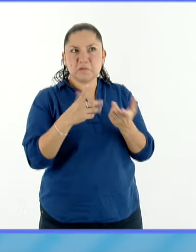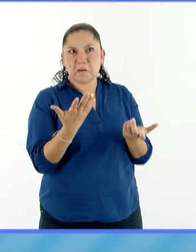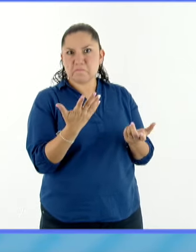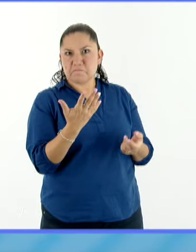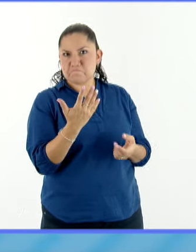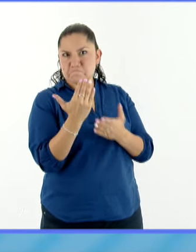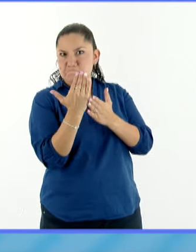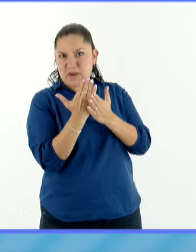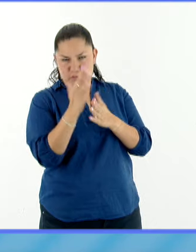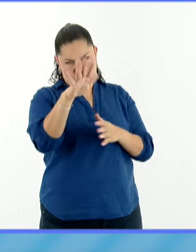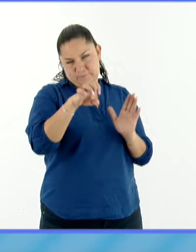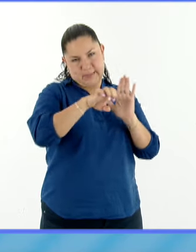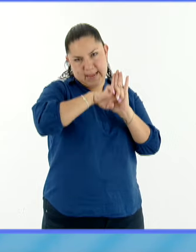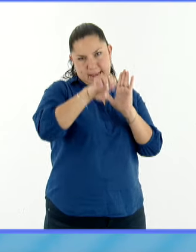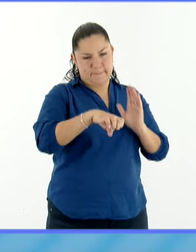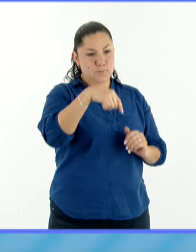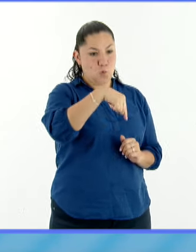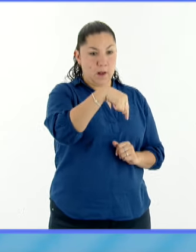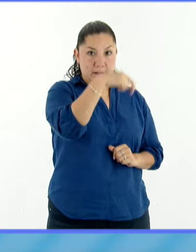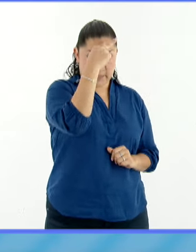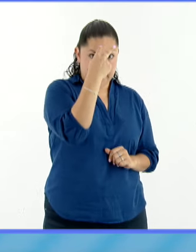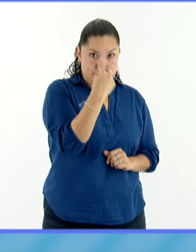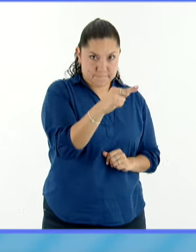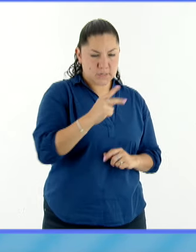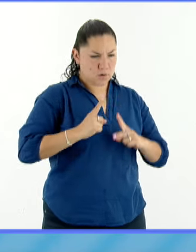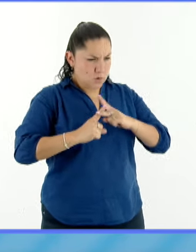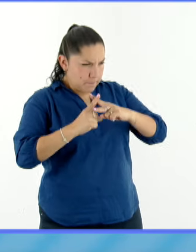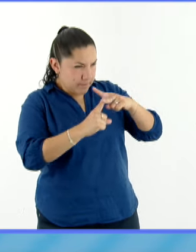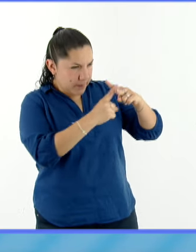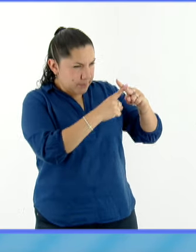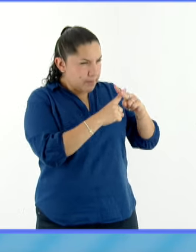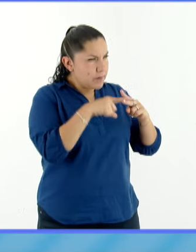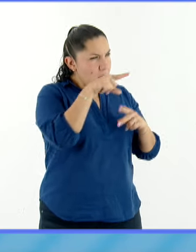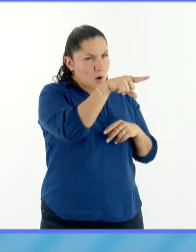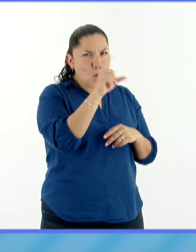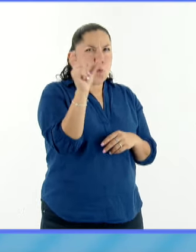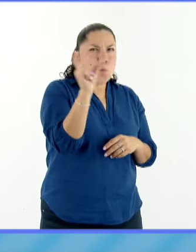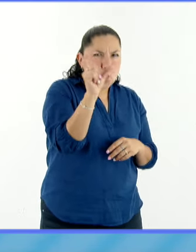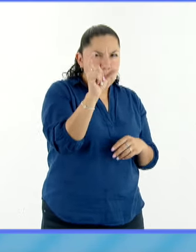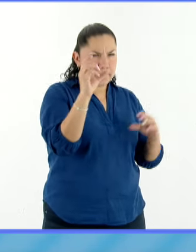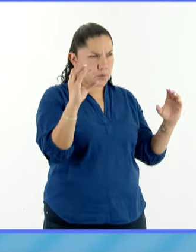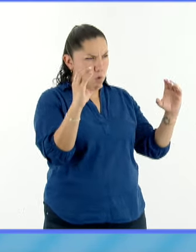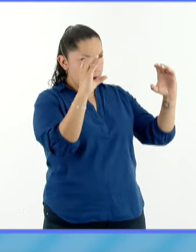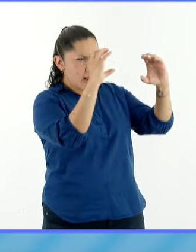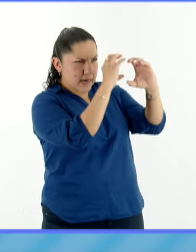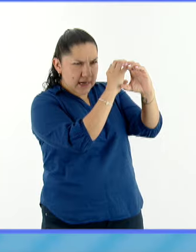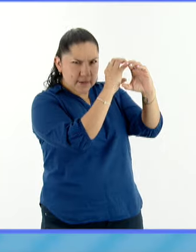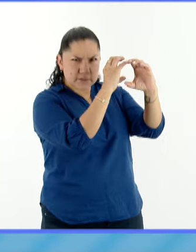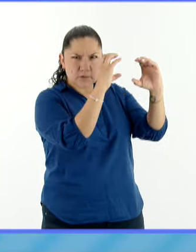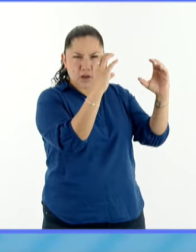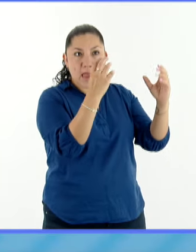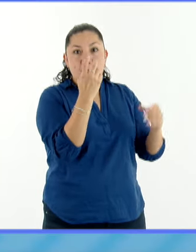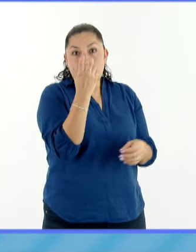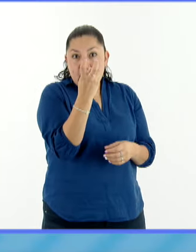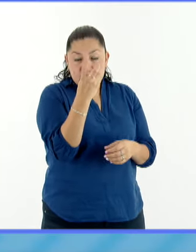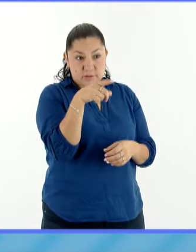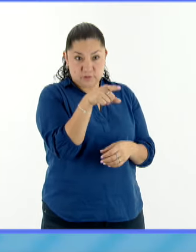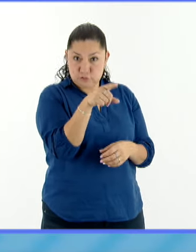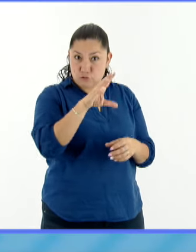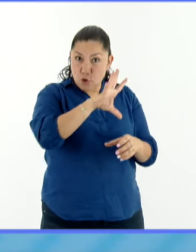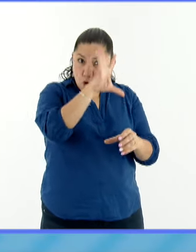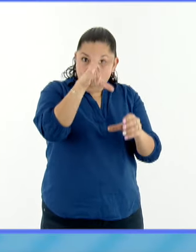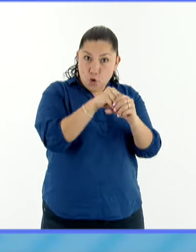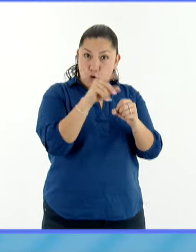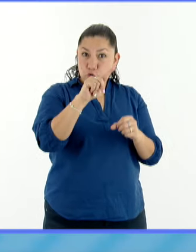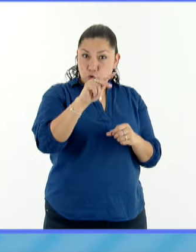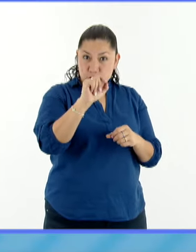México, si hacemos un poco de estadística, pues habrá eclipses totales. Hablando solamente de eclipses totales, pues